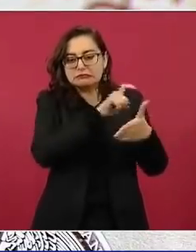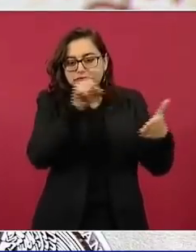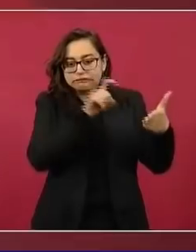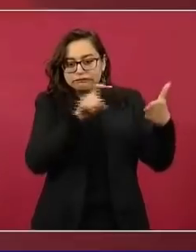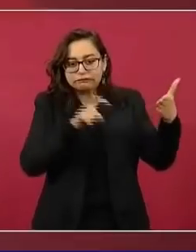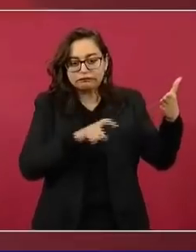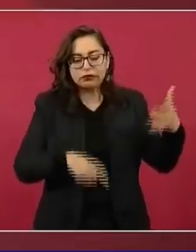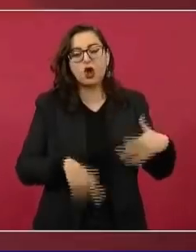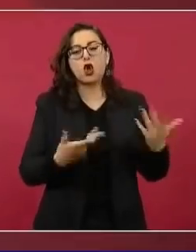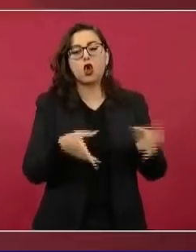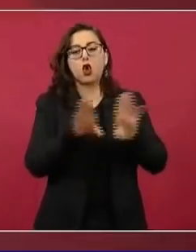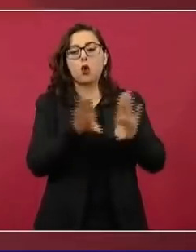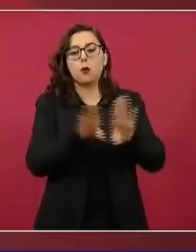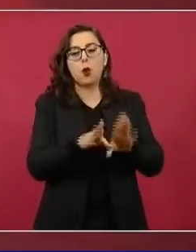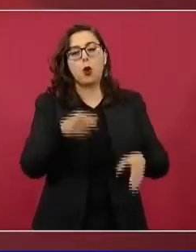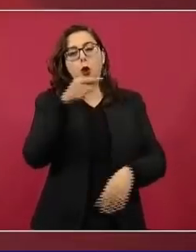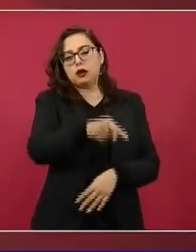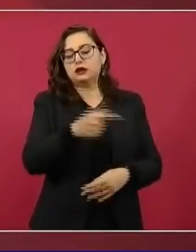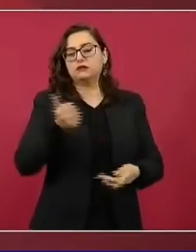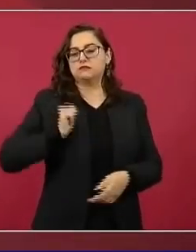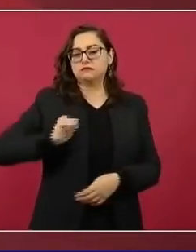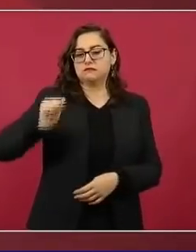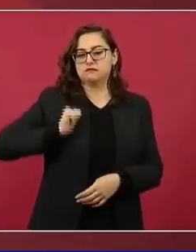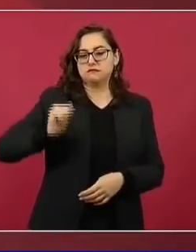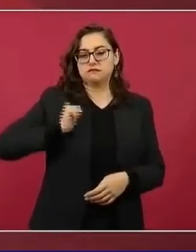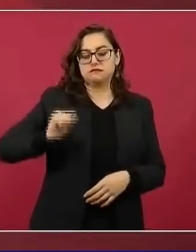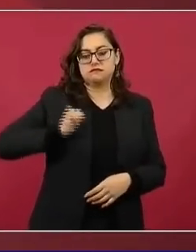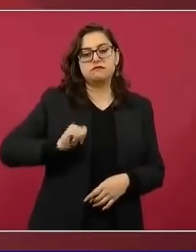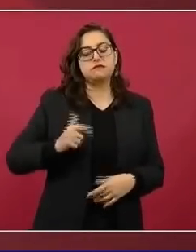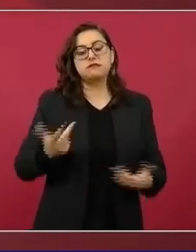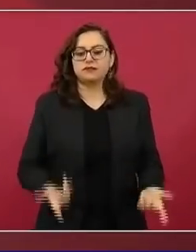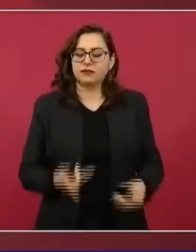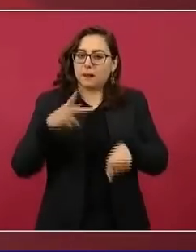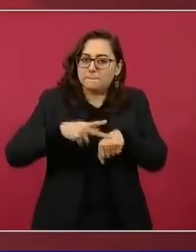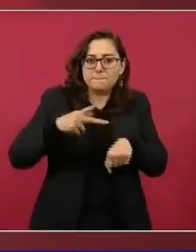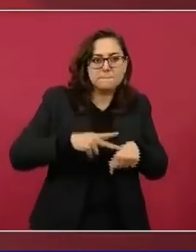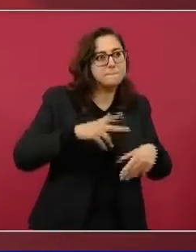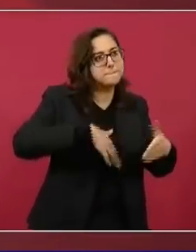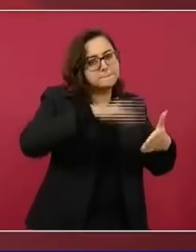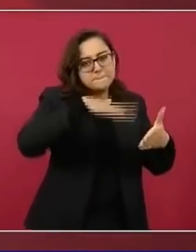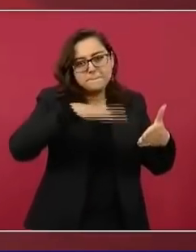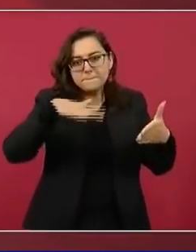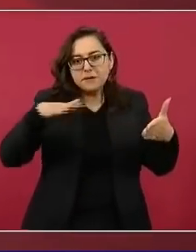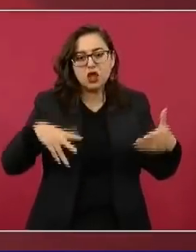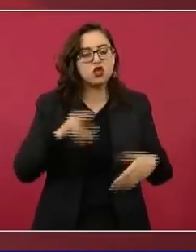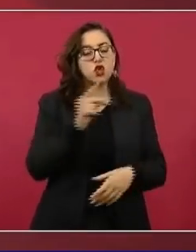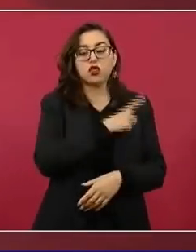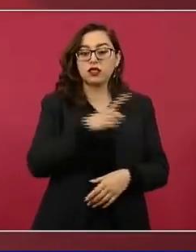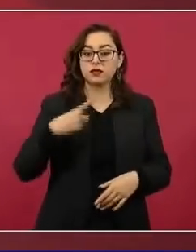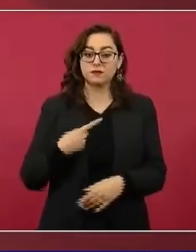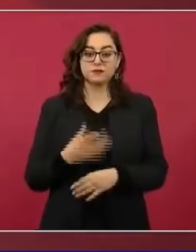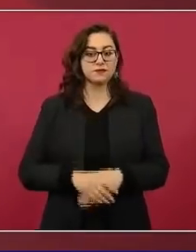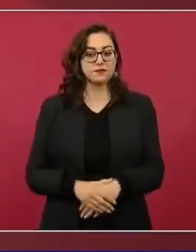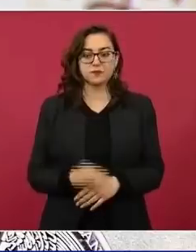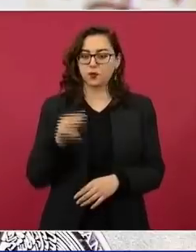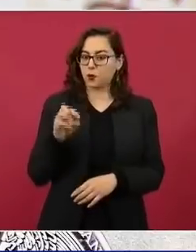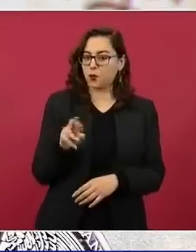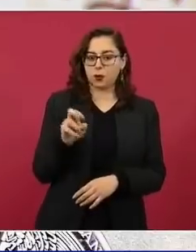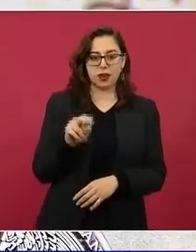uno de los edificios más emblemáticos del país, la cantera no se pinta. Partido Morena, ya bájenle